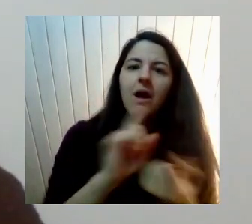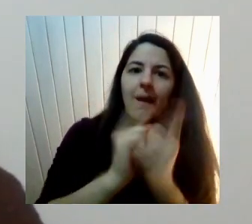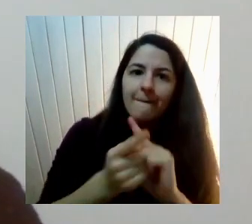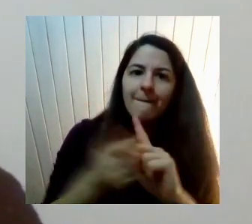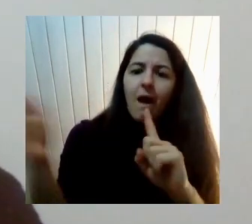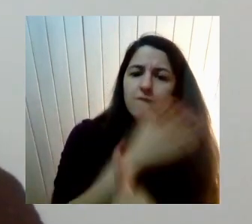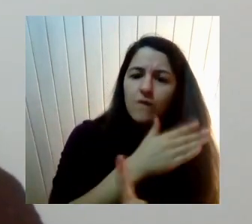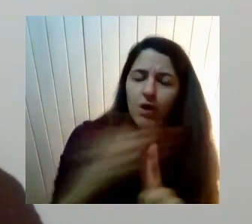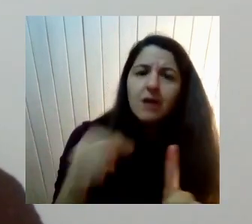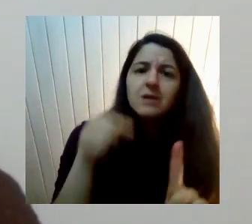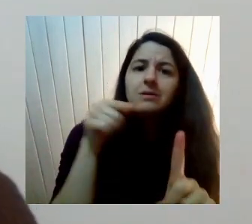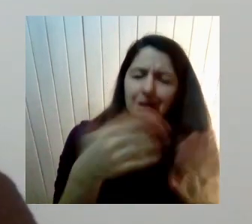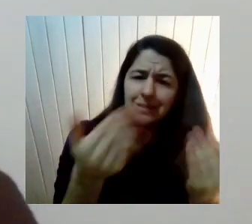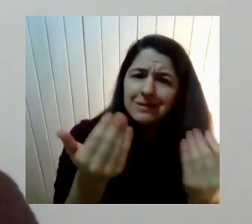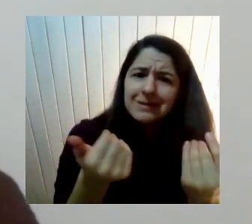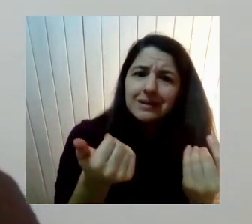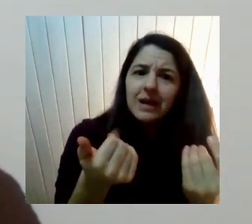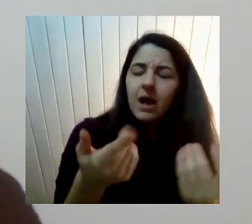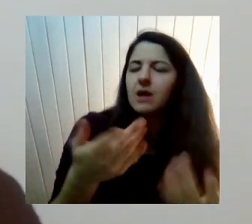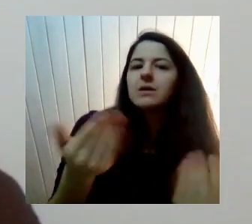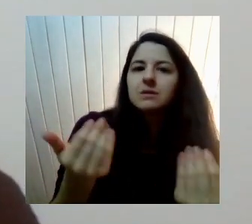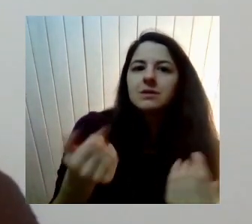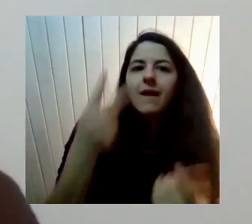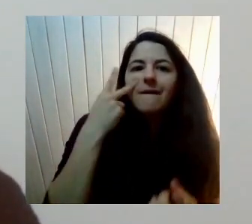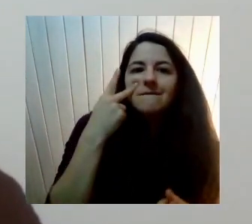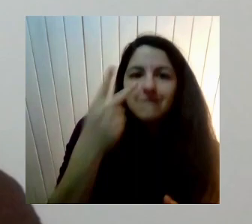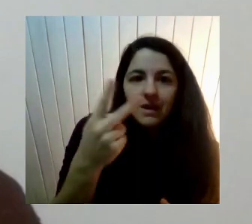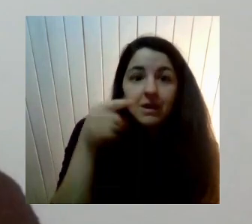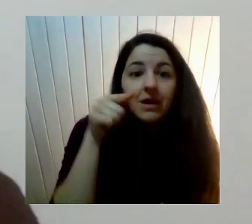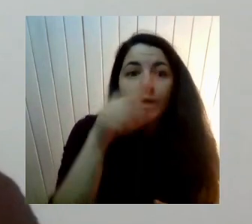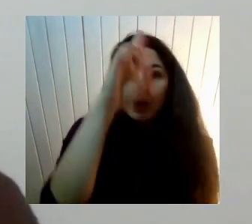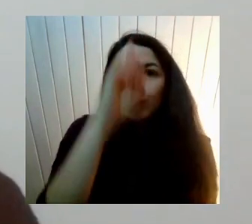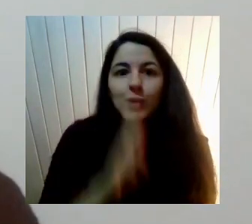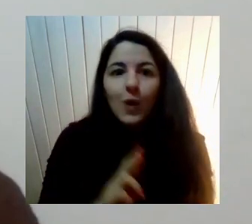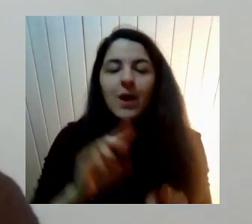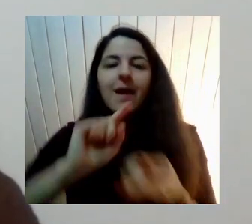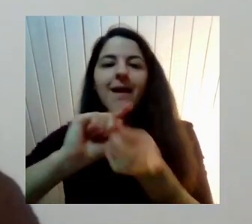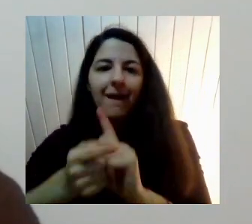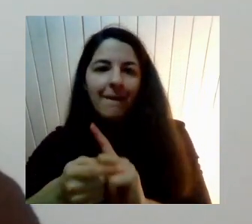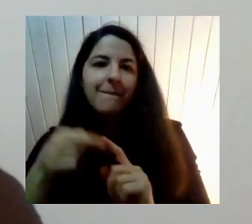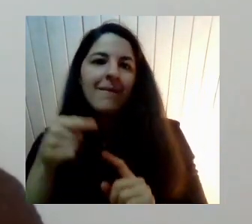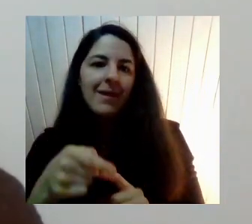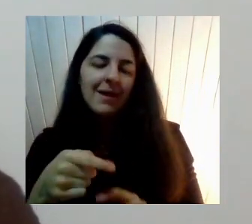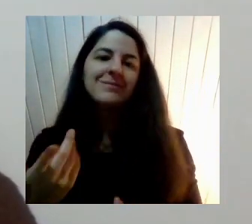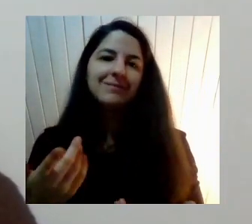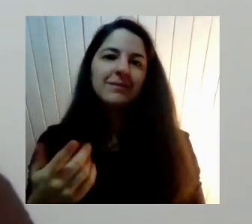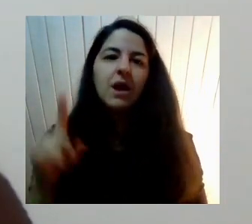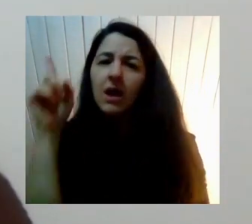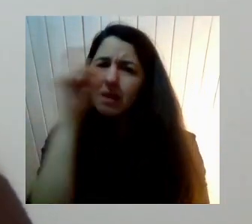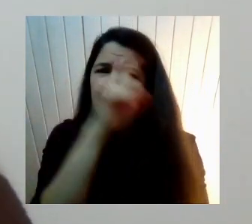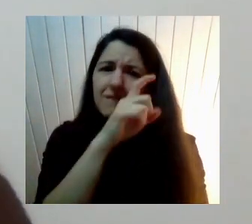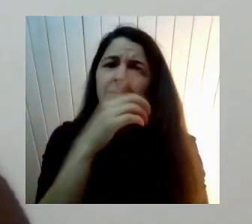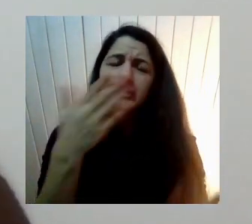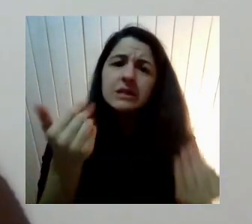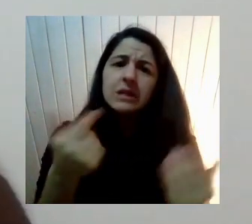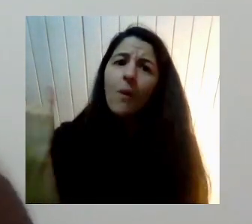Heteronormado Y todo lo que ahí Durante todos Durante estos años Difícilmente Va a poder contribuir A que tengamos Un país distinto Y es urgente Por eso Yo lo he dicho